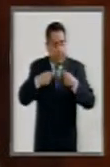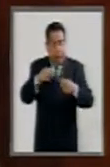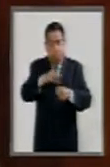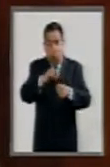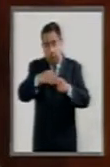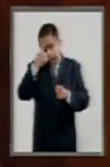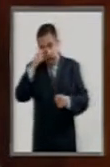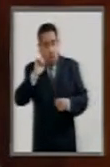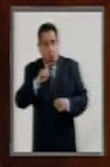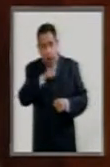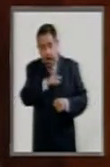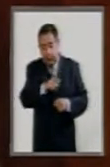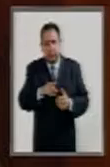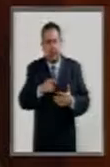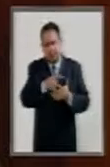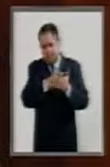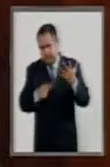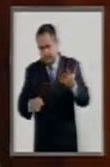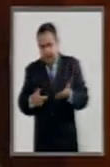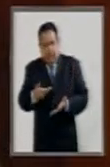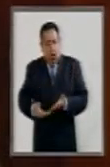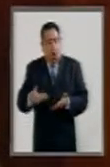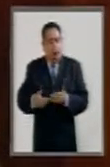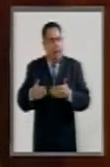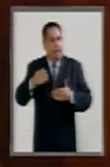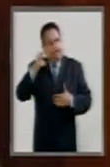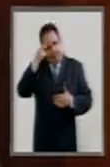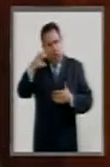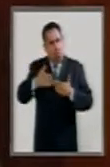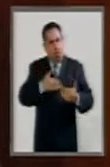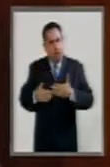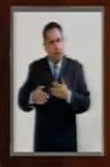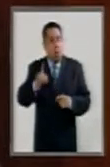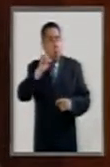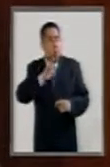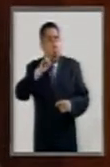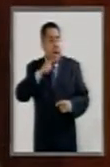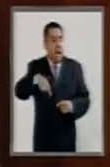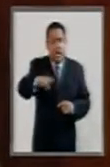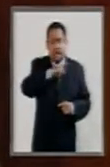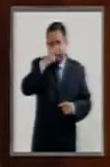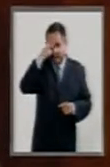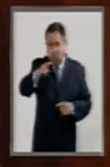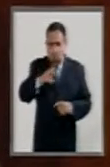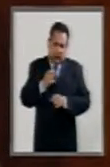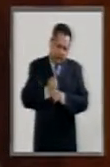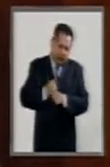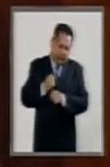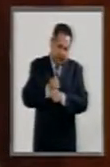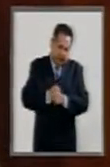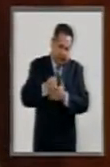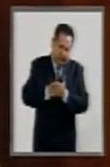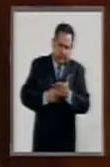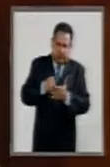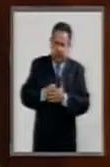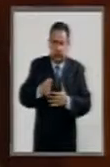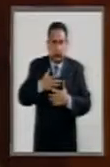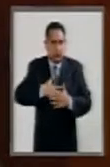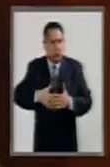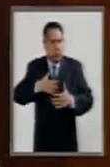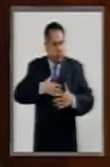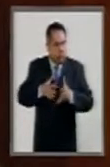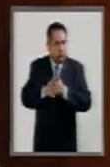y el México del siglo XXI, las mujeres mexicanas hemos trabajado arduamente por